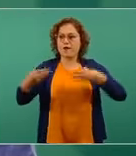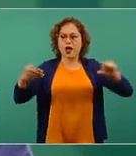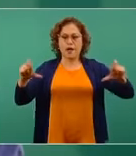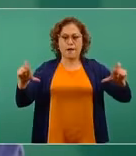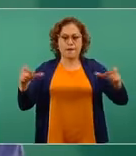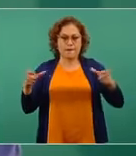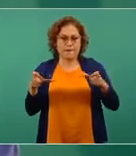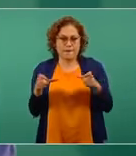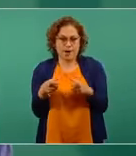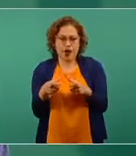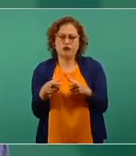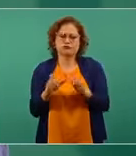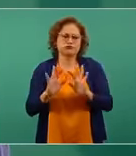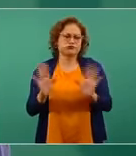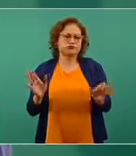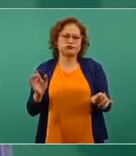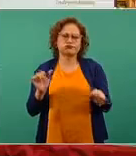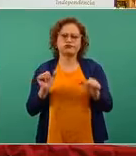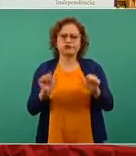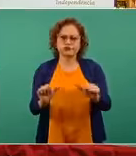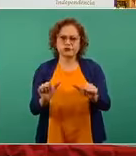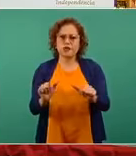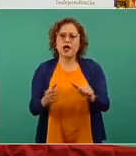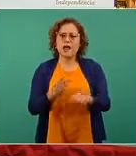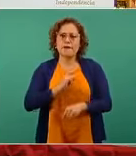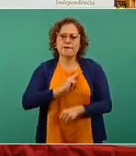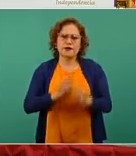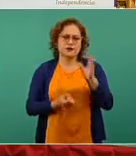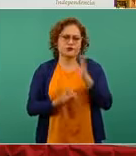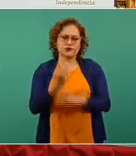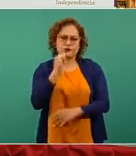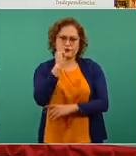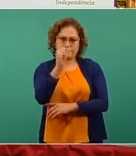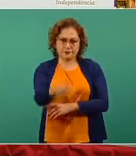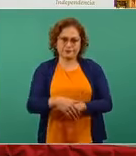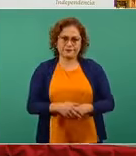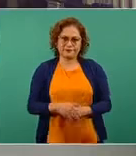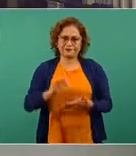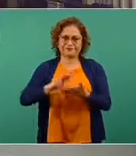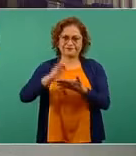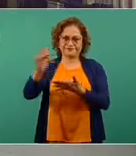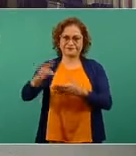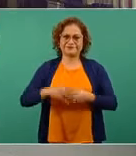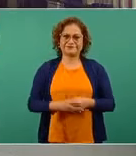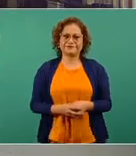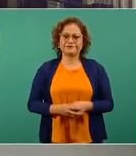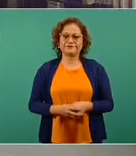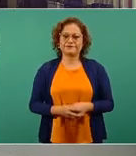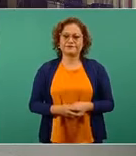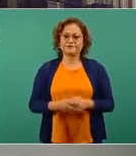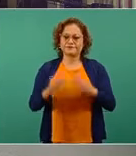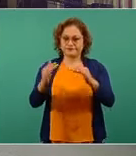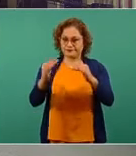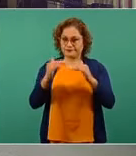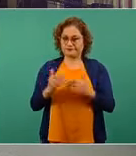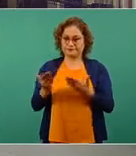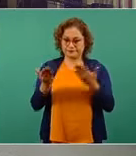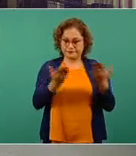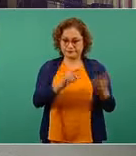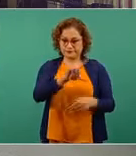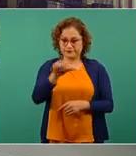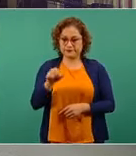que pudiera ser más agresiva. Gracias. Gracias, Liliana. Por favor, adelante y luego pasamos a este lado.